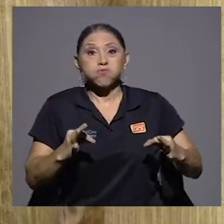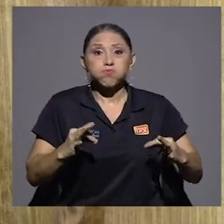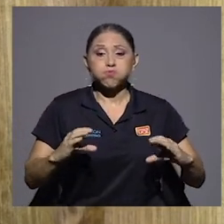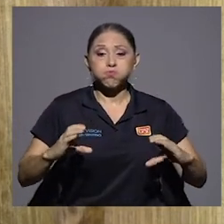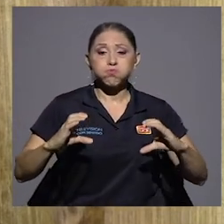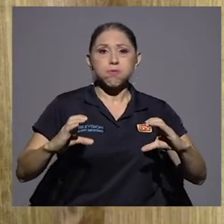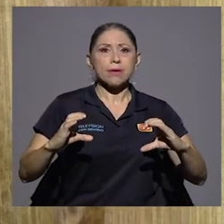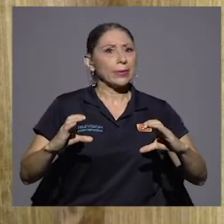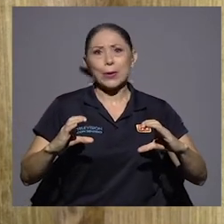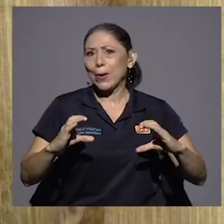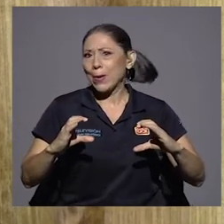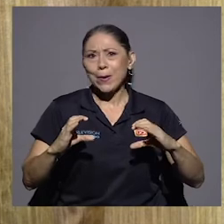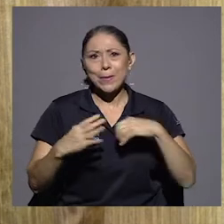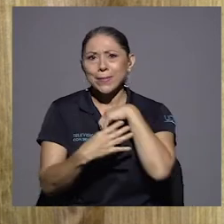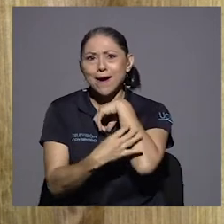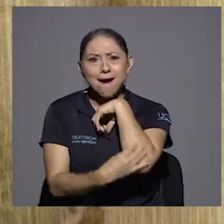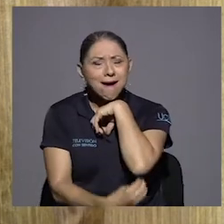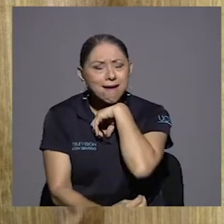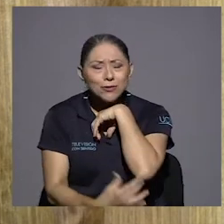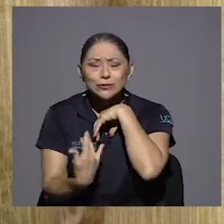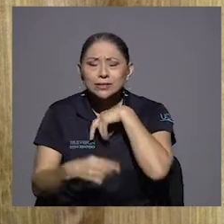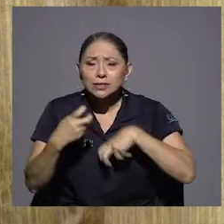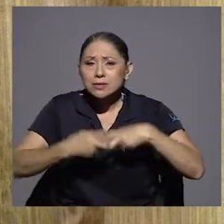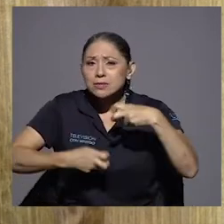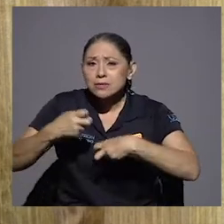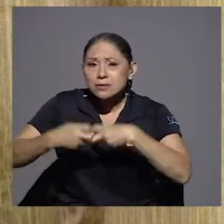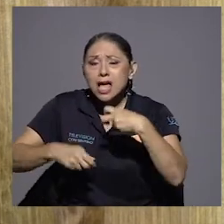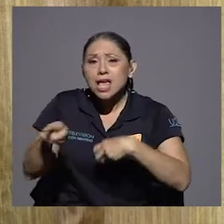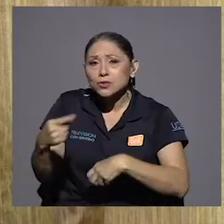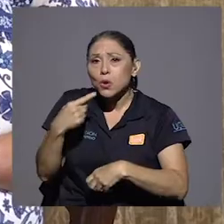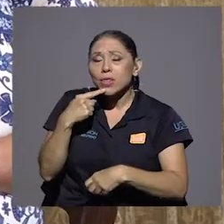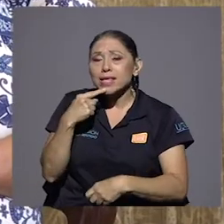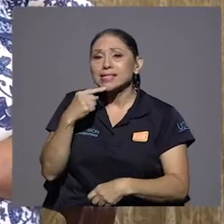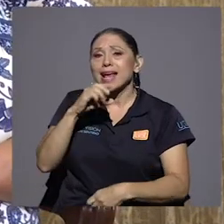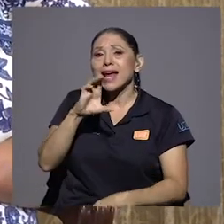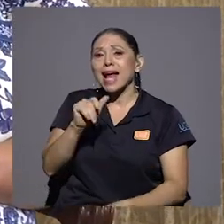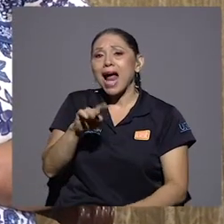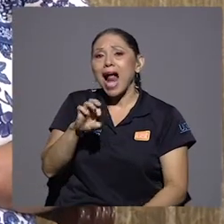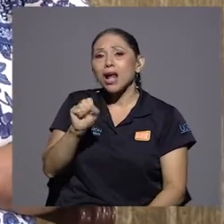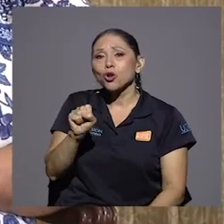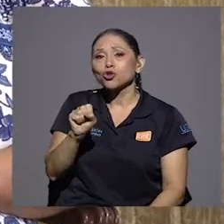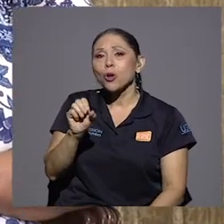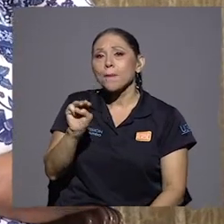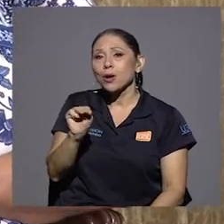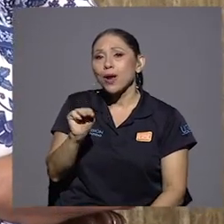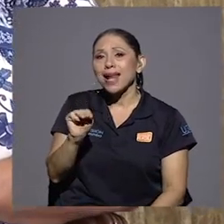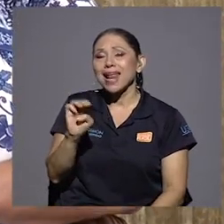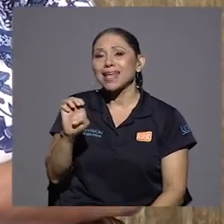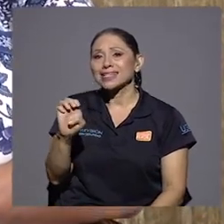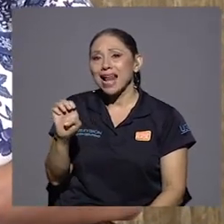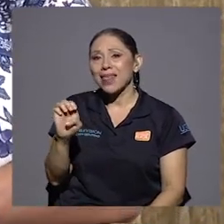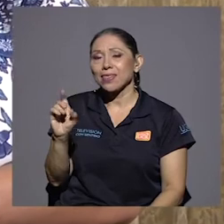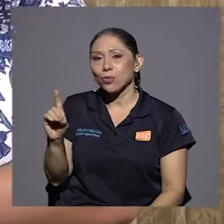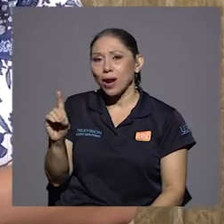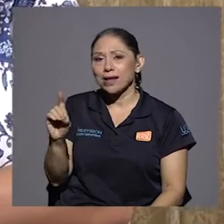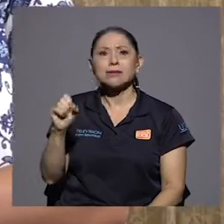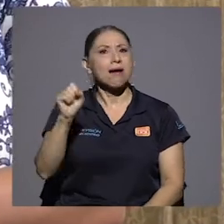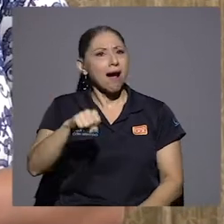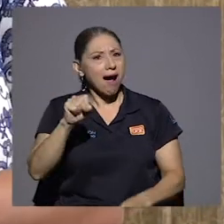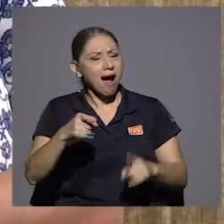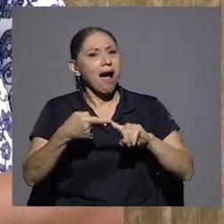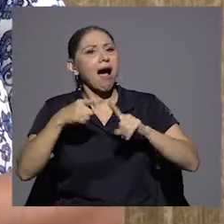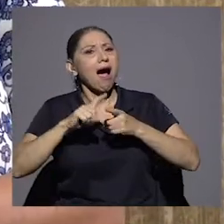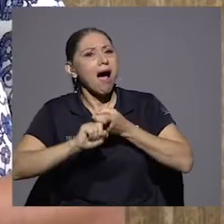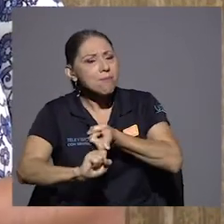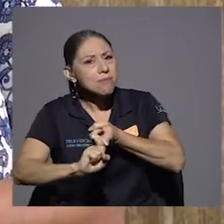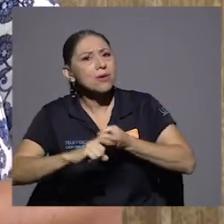adversidad también. Y eso lo dice don Carlos Manuel Escalante Durán. Ah, sí, un gran amigo de mi papá, don Carlos Manuel. Yo me